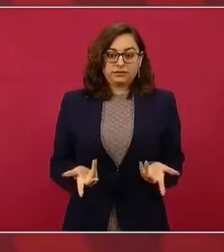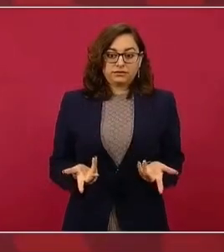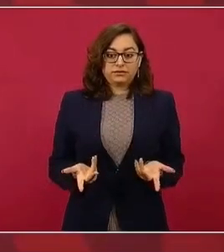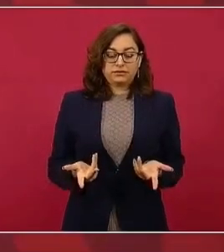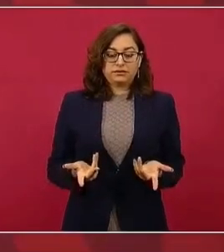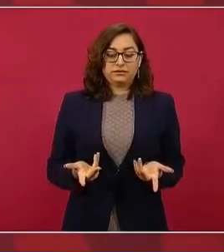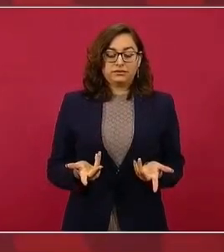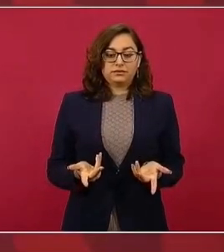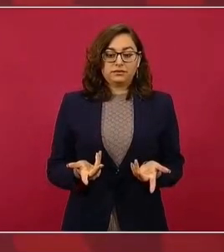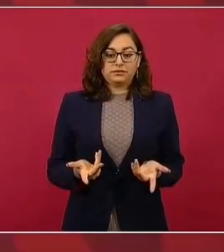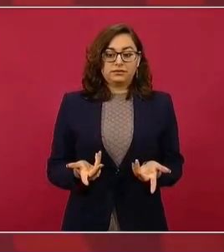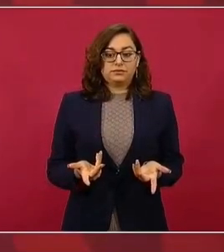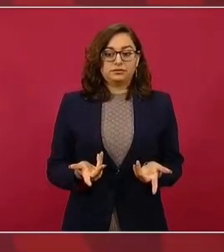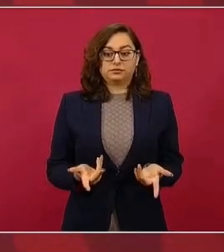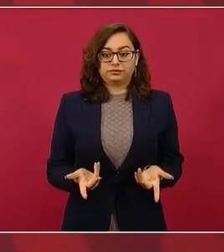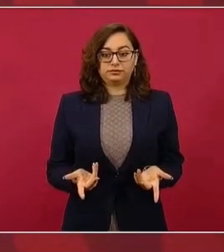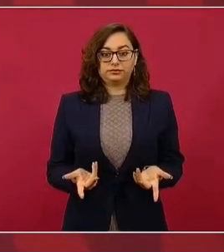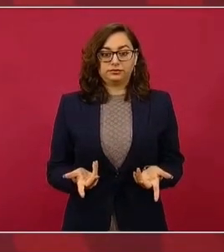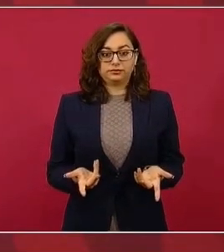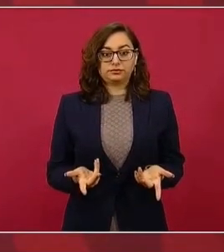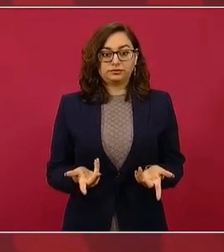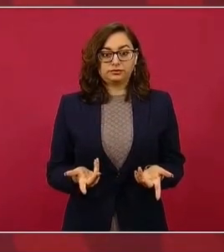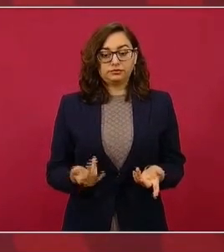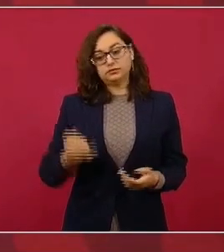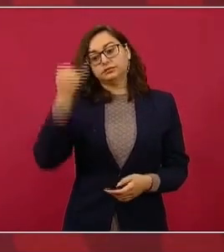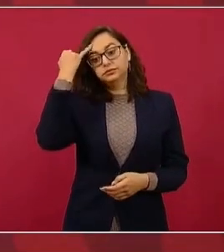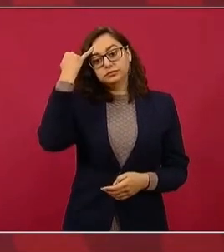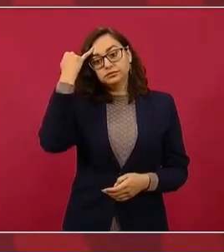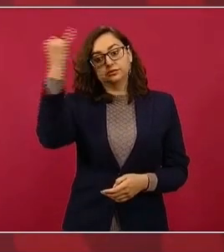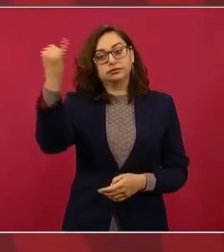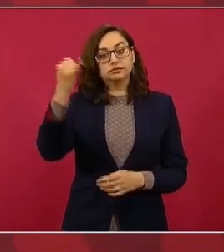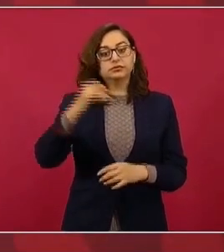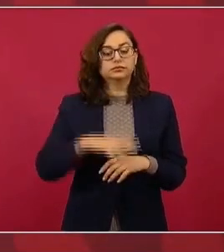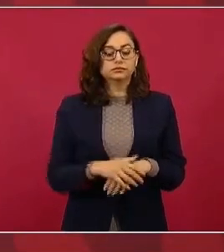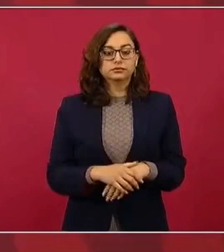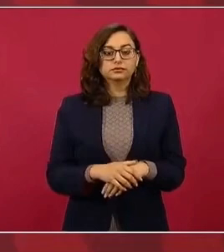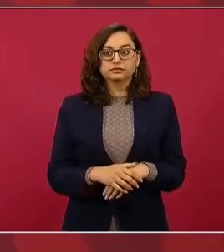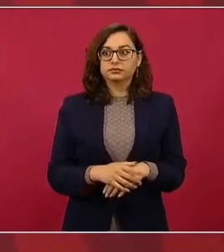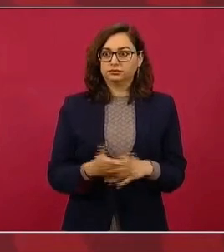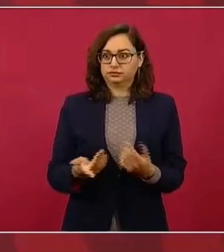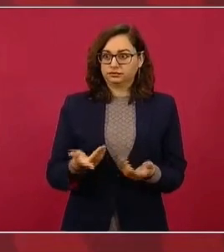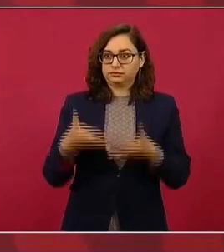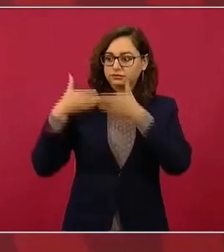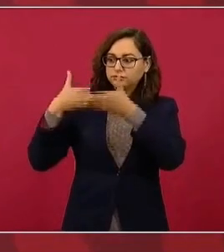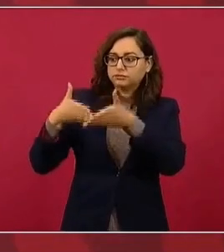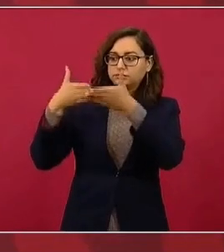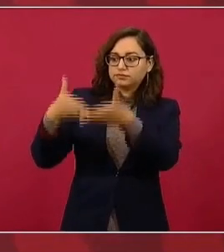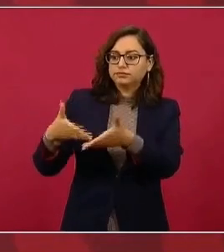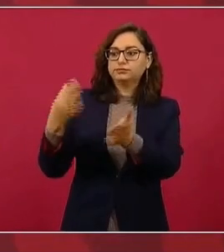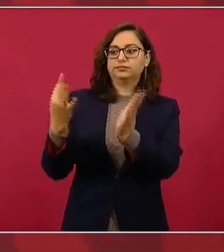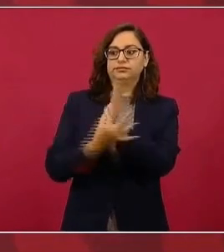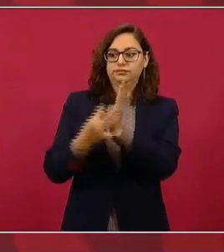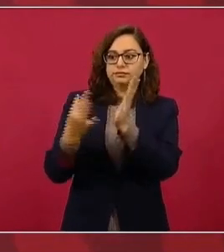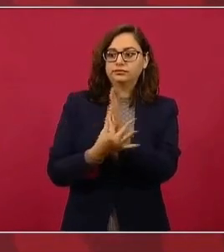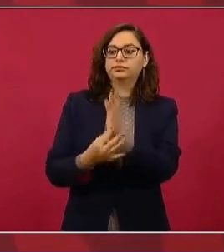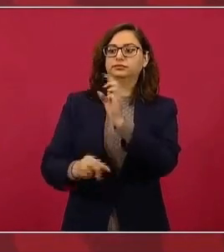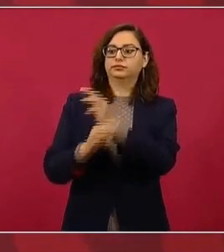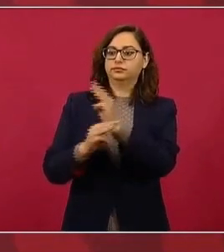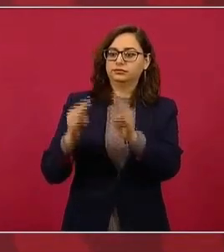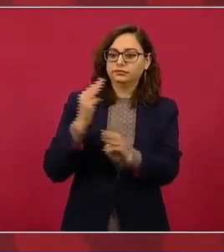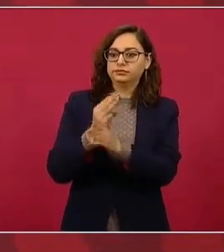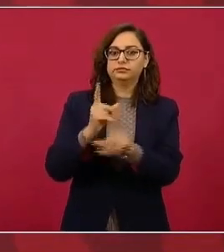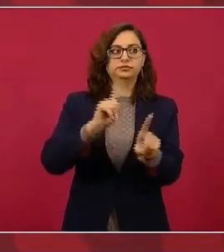todos estos equipos si no estuviese la refinería